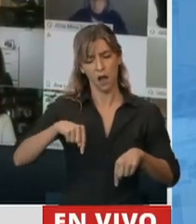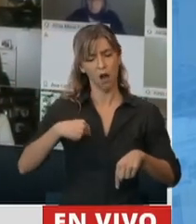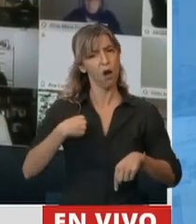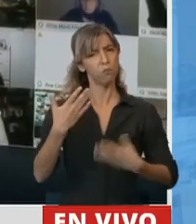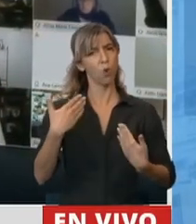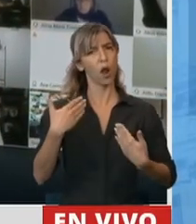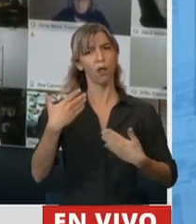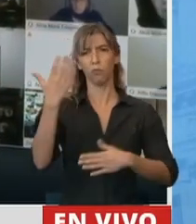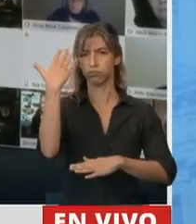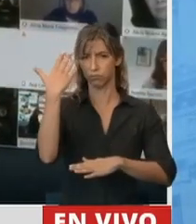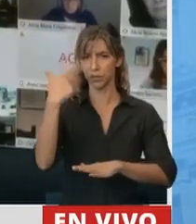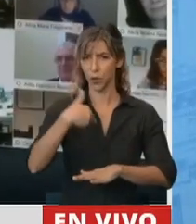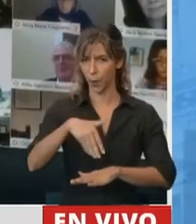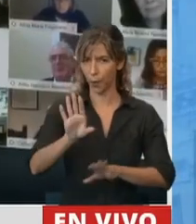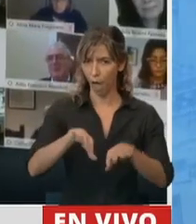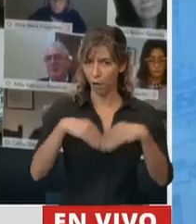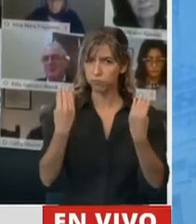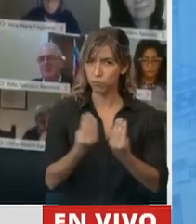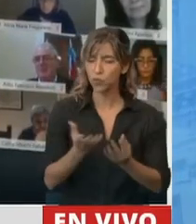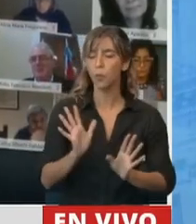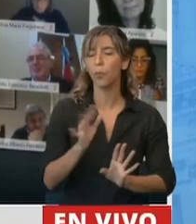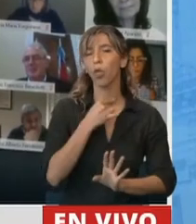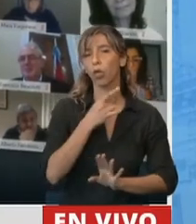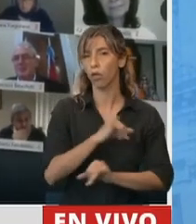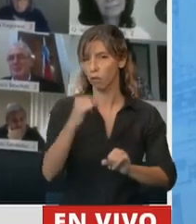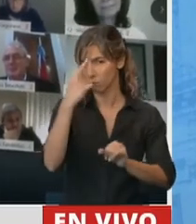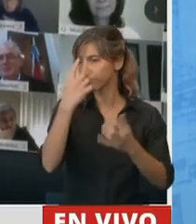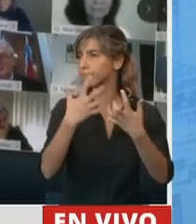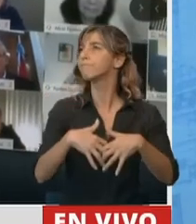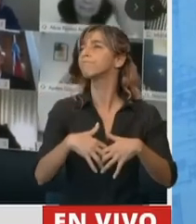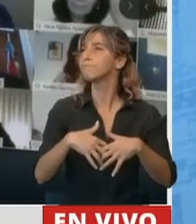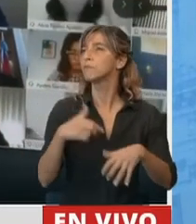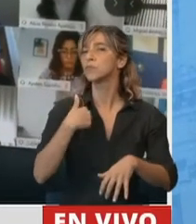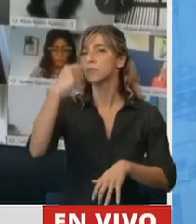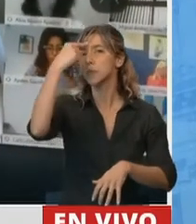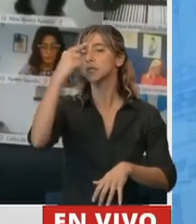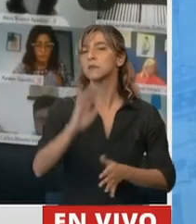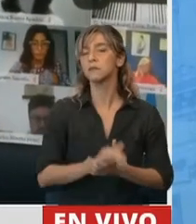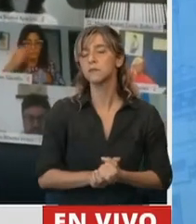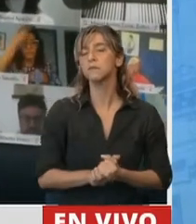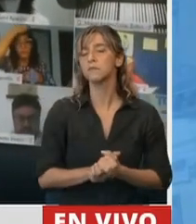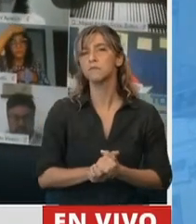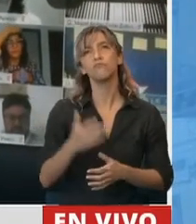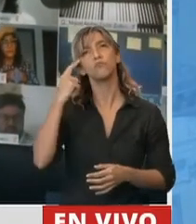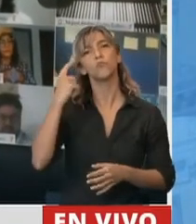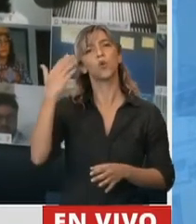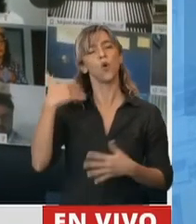ya redondeo, presidente, y termino con esta reflexión. Pucha que a veces los argentinos